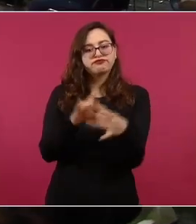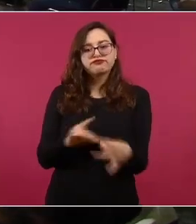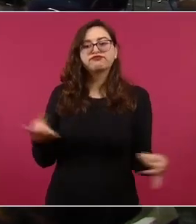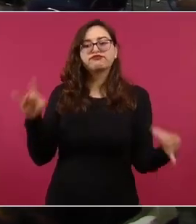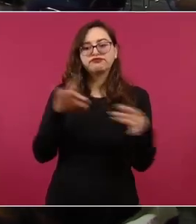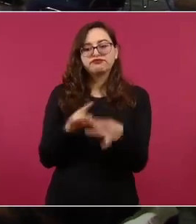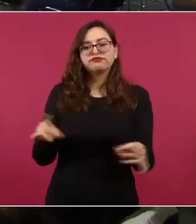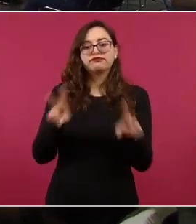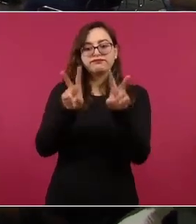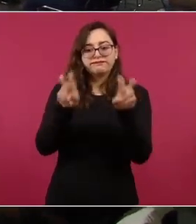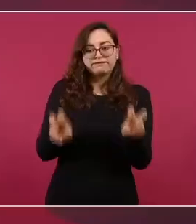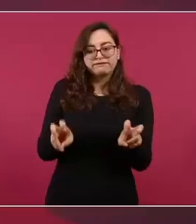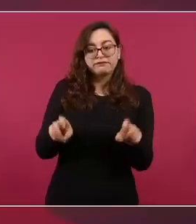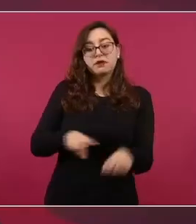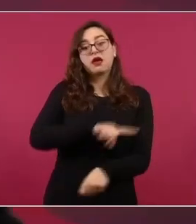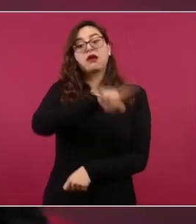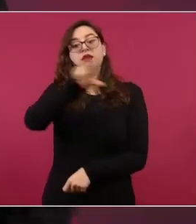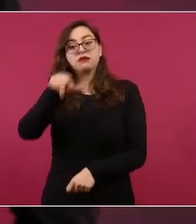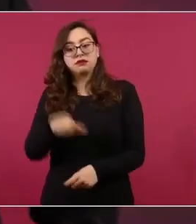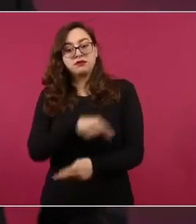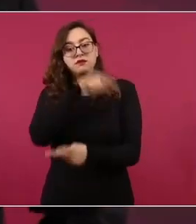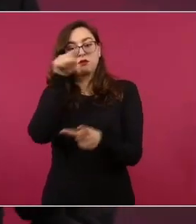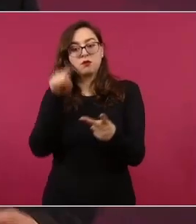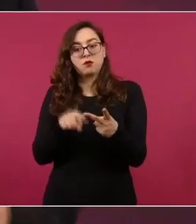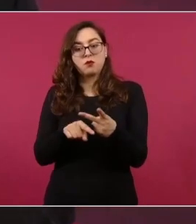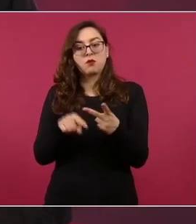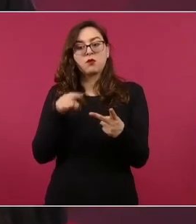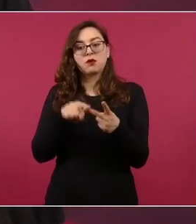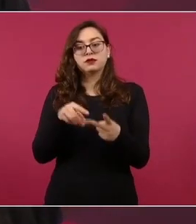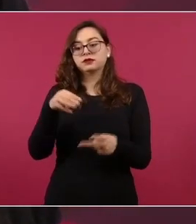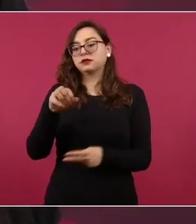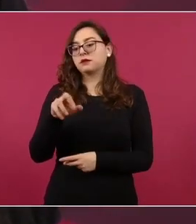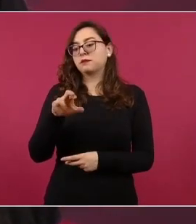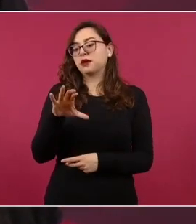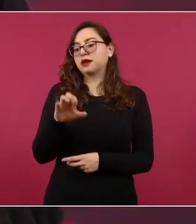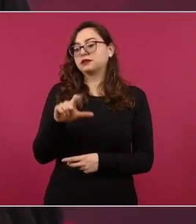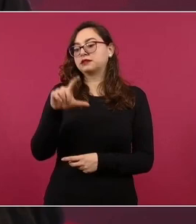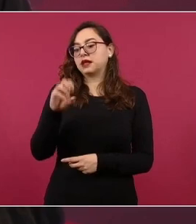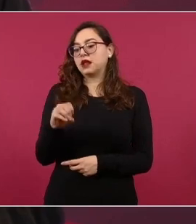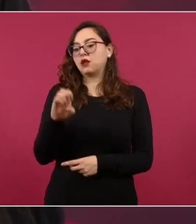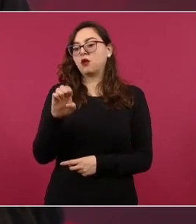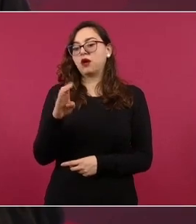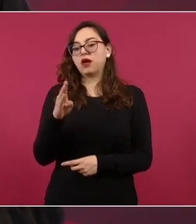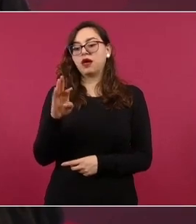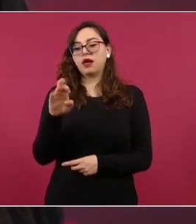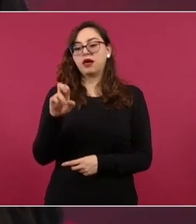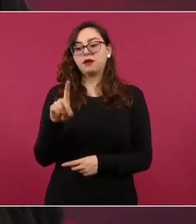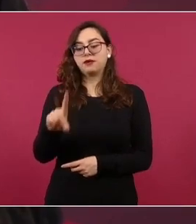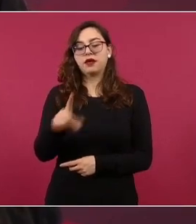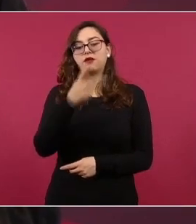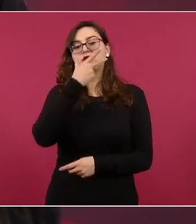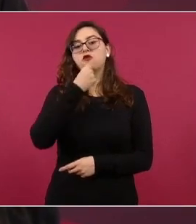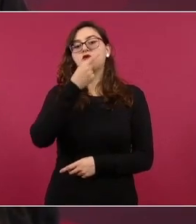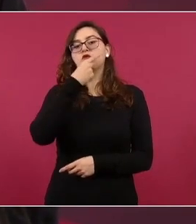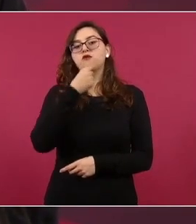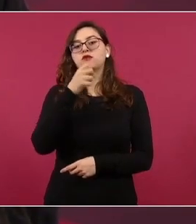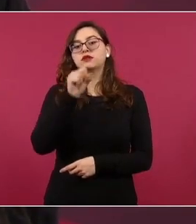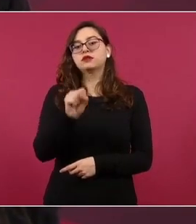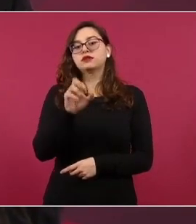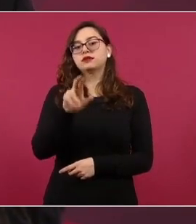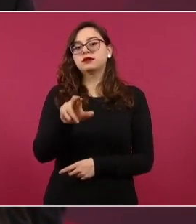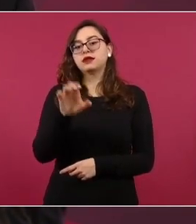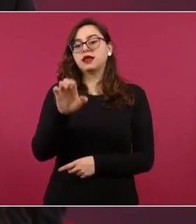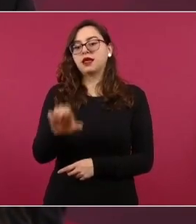Marcelo Ebrard, decretario de Relaciones Exteriores, les va a dar a conocer el